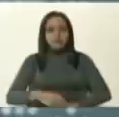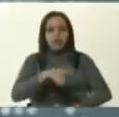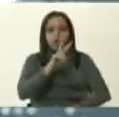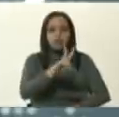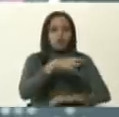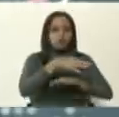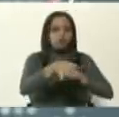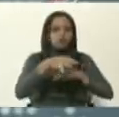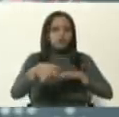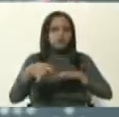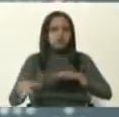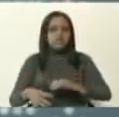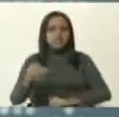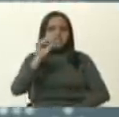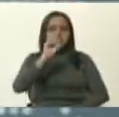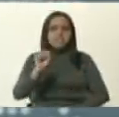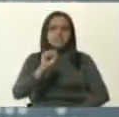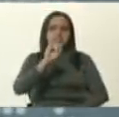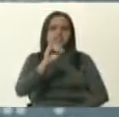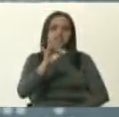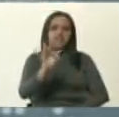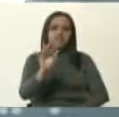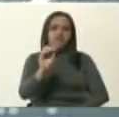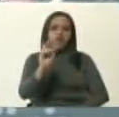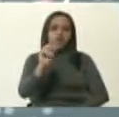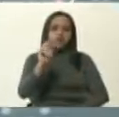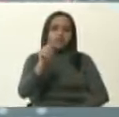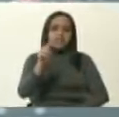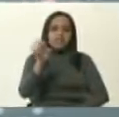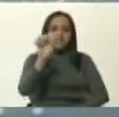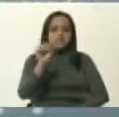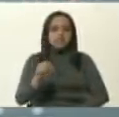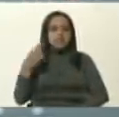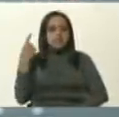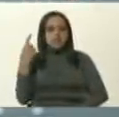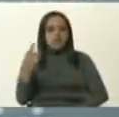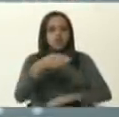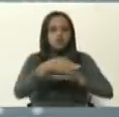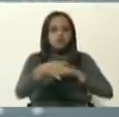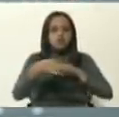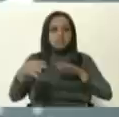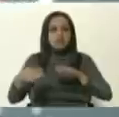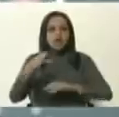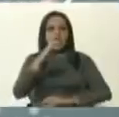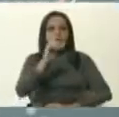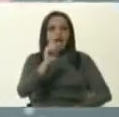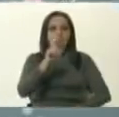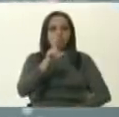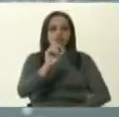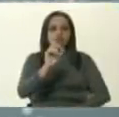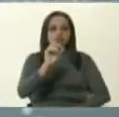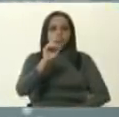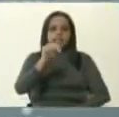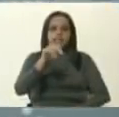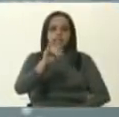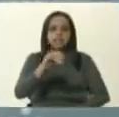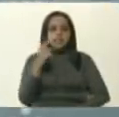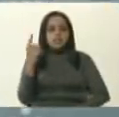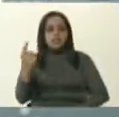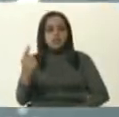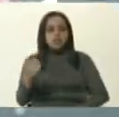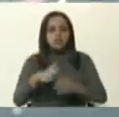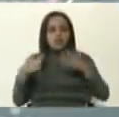en el municipio Sifonte, en Sumeremos, un caso en el municipio Caroní, y un caso en el municipio Gran